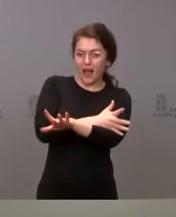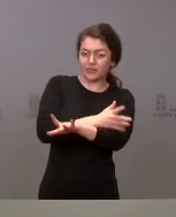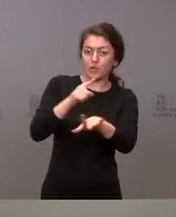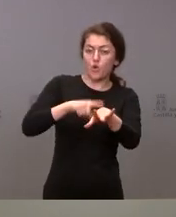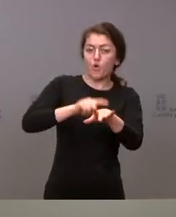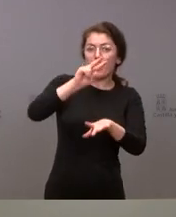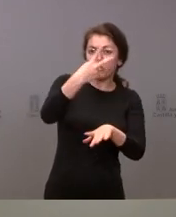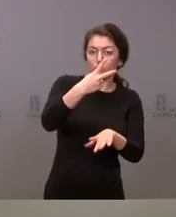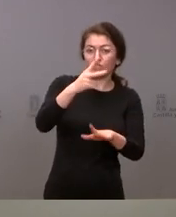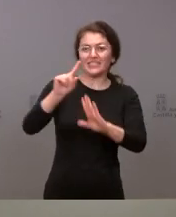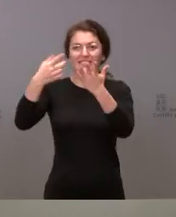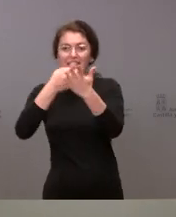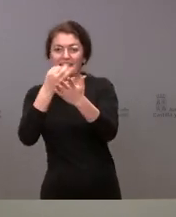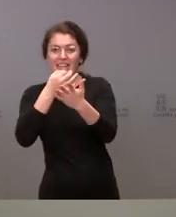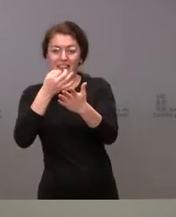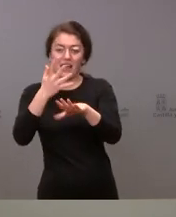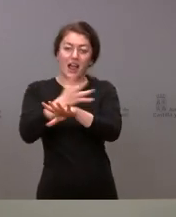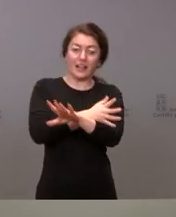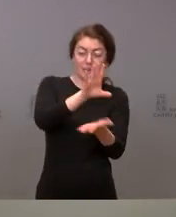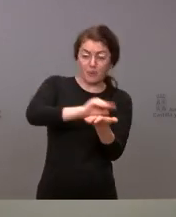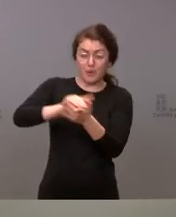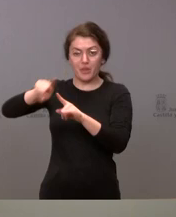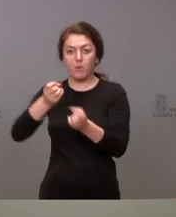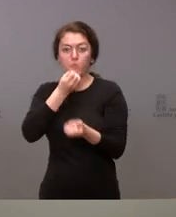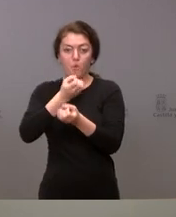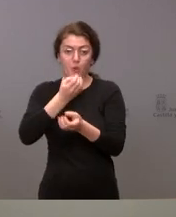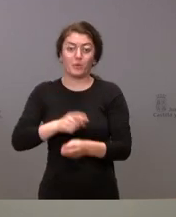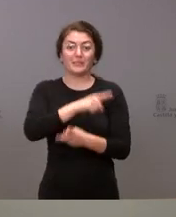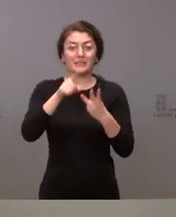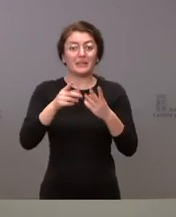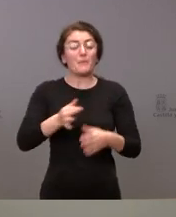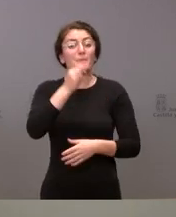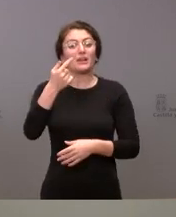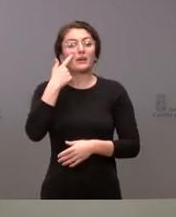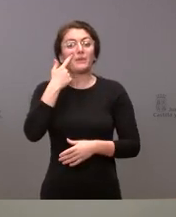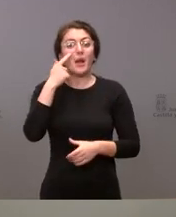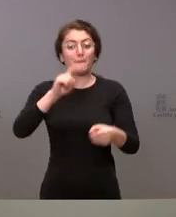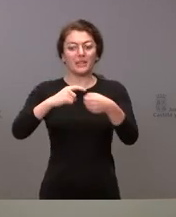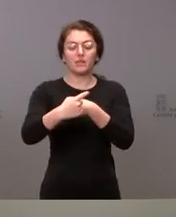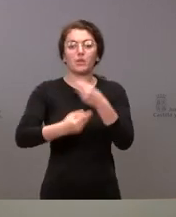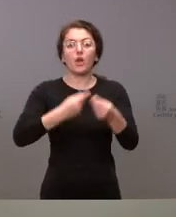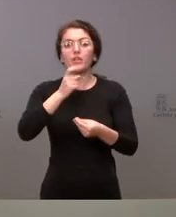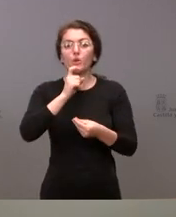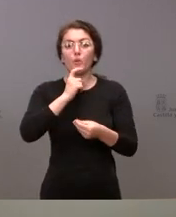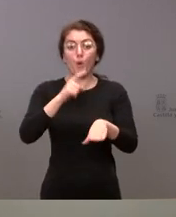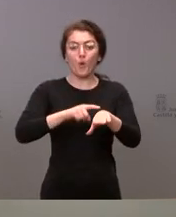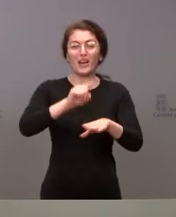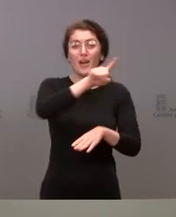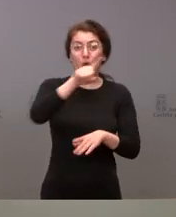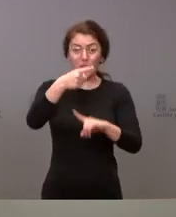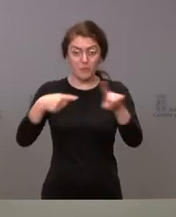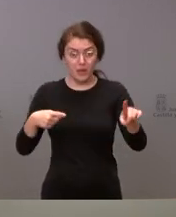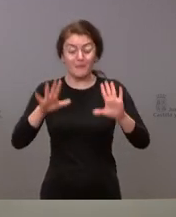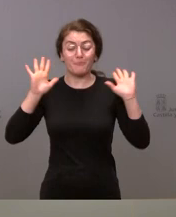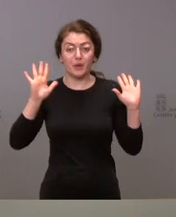y a las seis de la tarde. Asimismo, existirá un avance de participación que se hará a las once y media, aunque en este